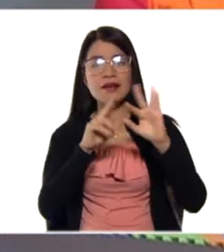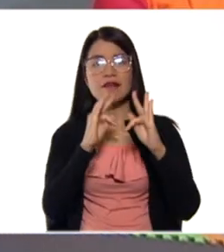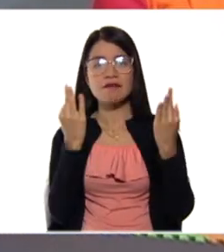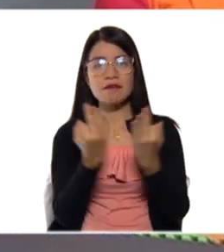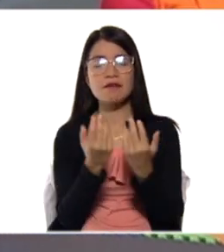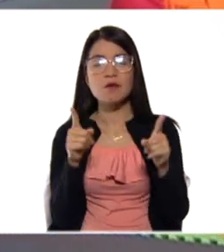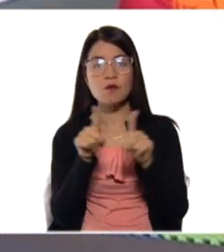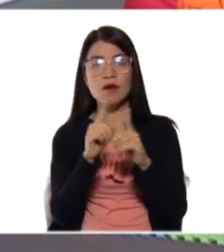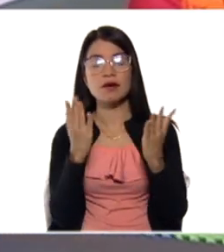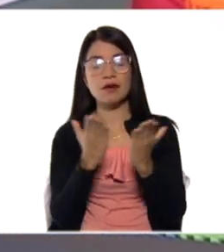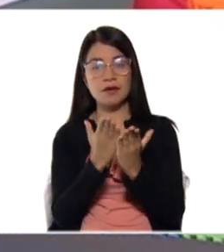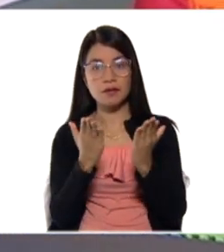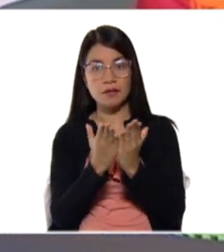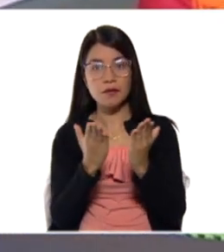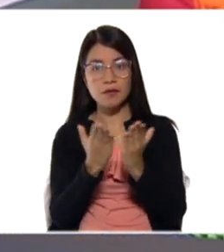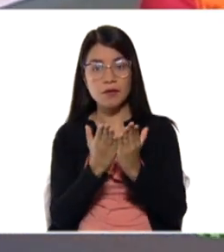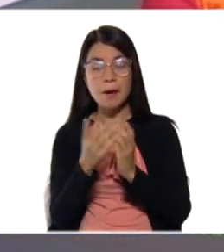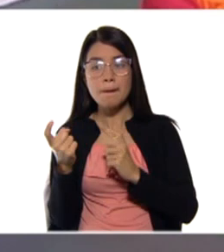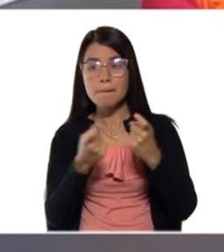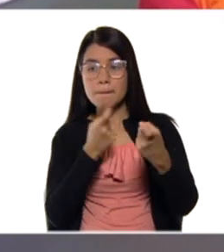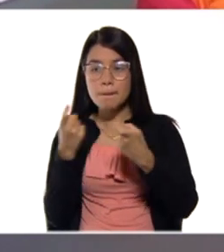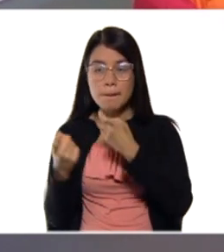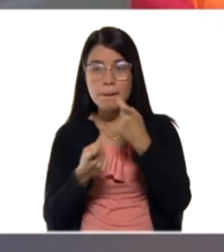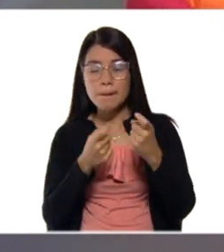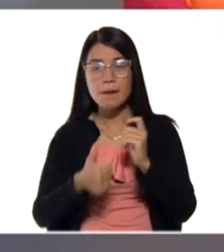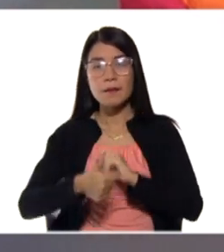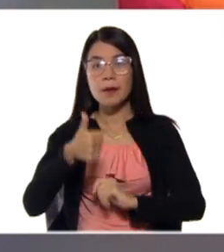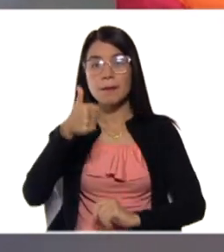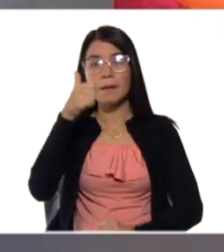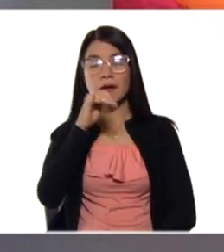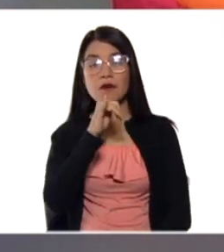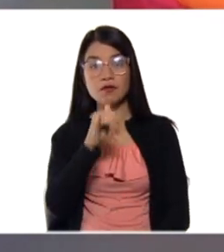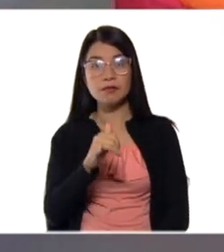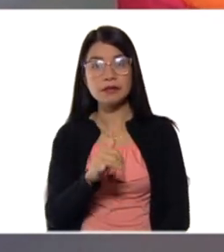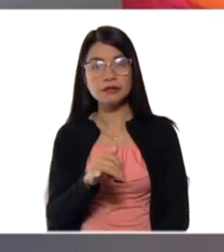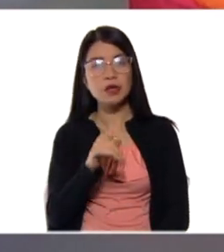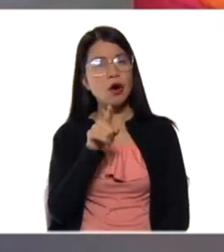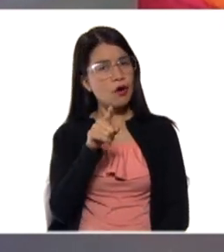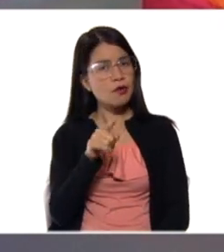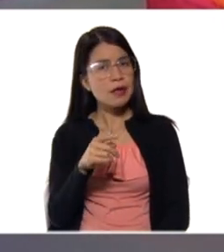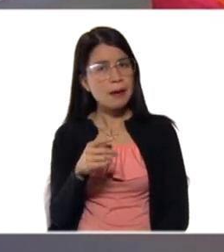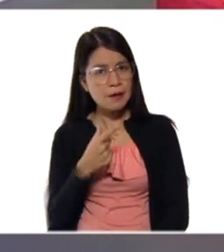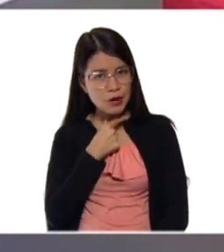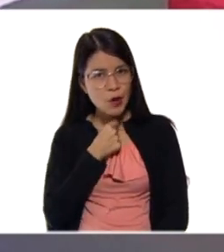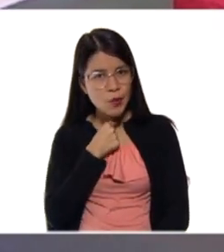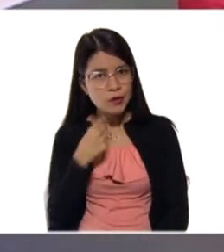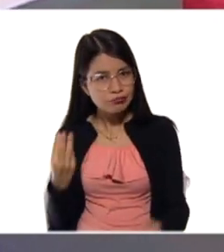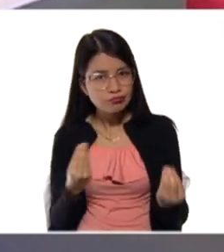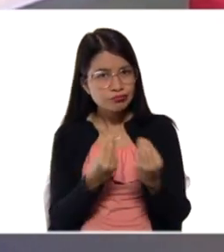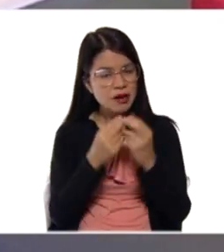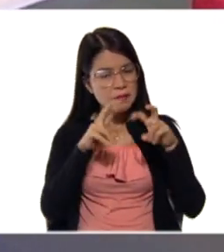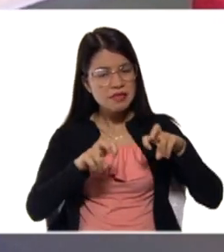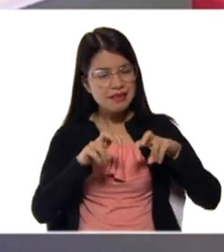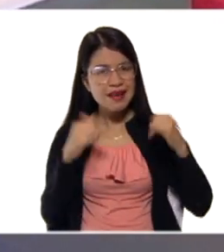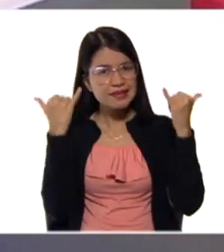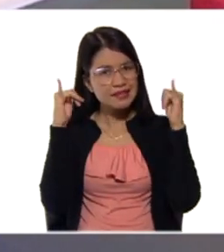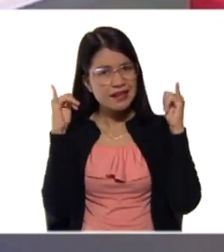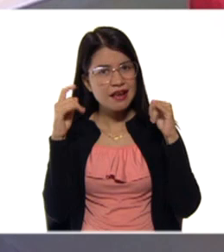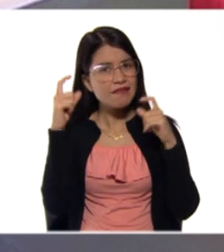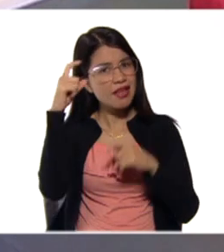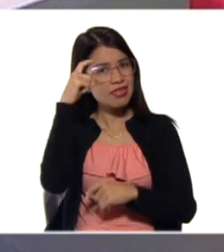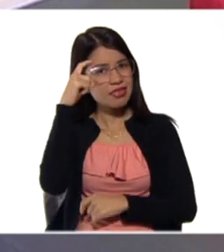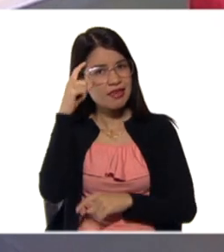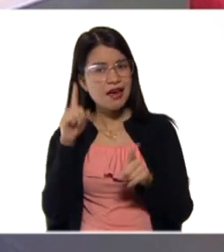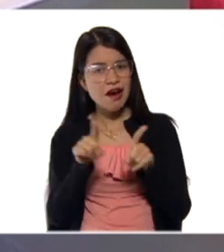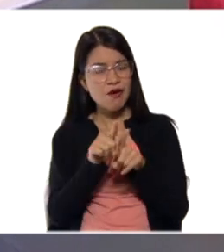Mientras buscamos mucha mayor información en la Internet, ¿Qué les parece si me acompañan a investigar qué se celebra,